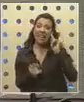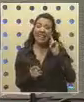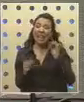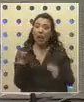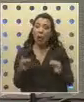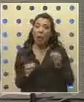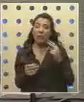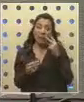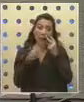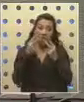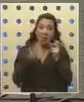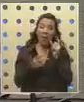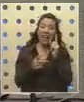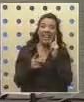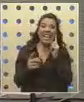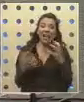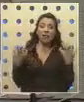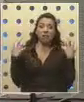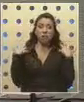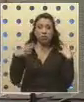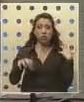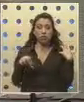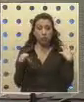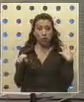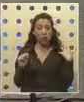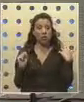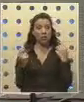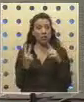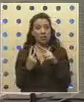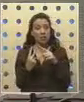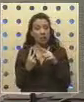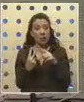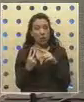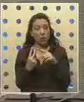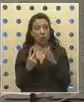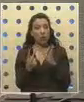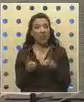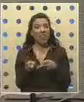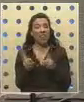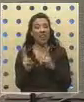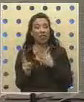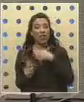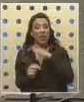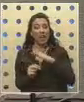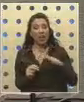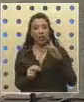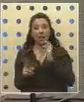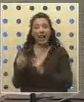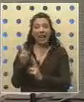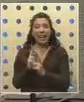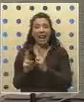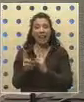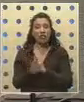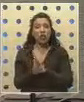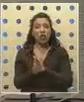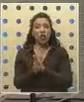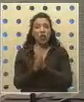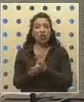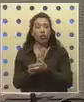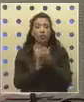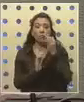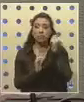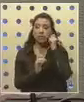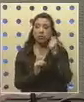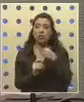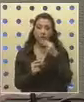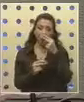tener el juez a la vista para determinar la tuición. Segundo, porque establece el derecho de los hijos a tener una relación con todos sus ascendientes.